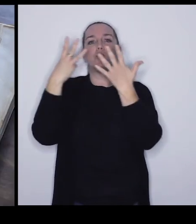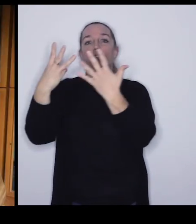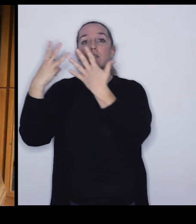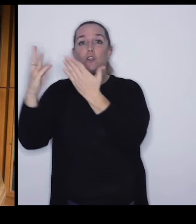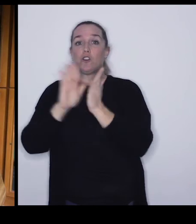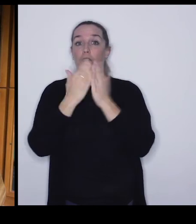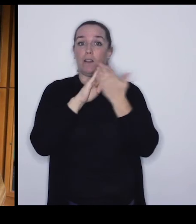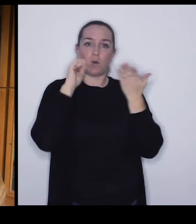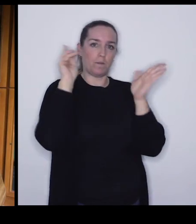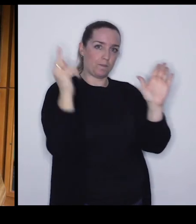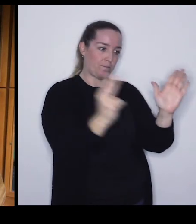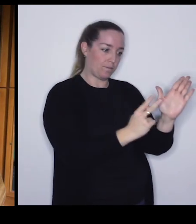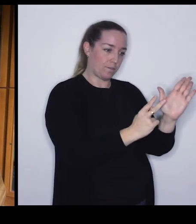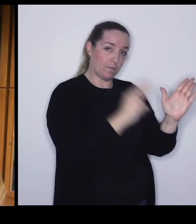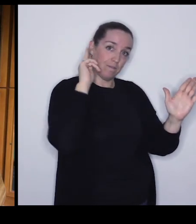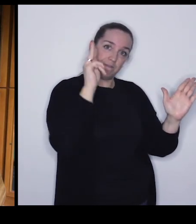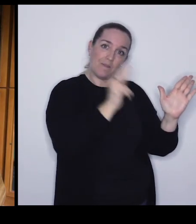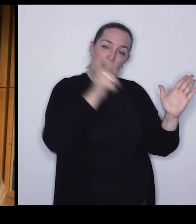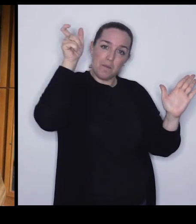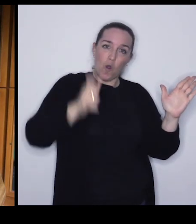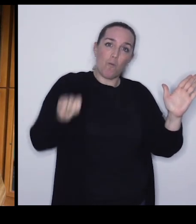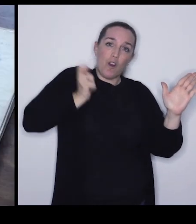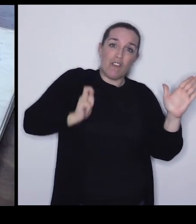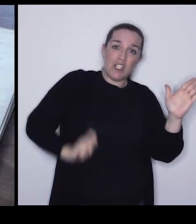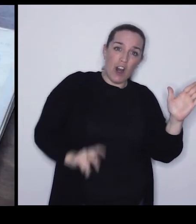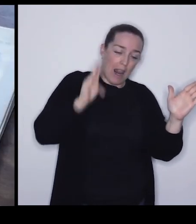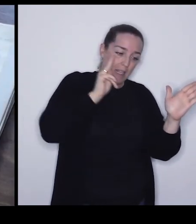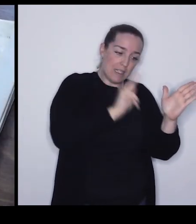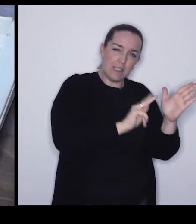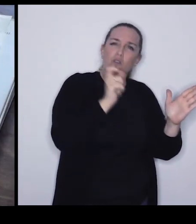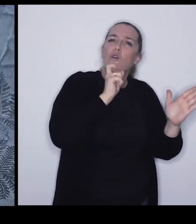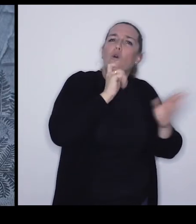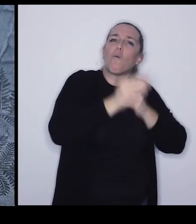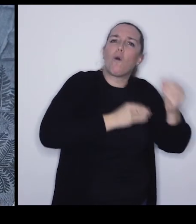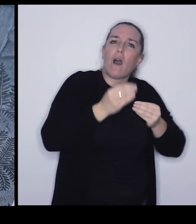...en el que se ve... ...como los paleobotánicos de la época...